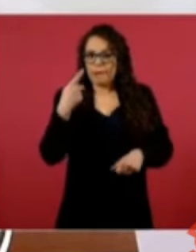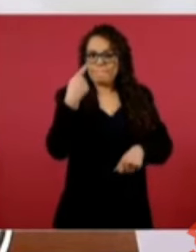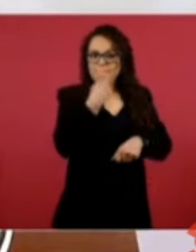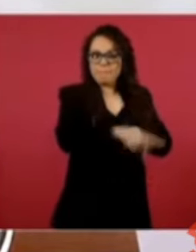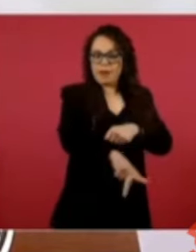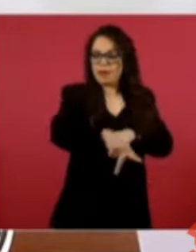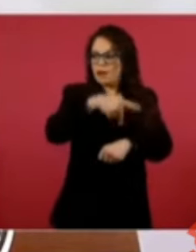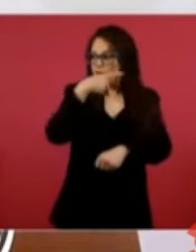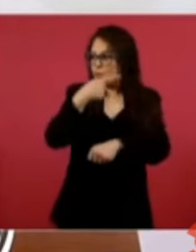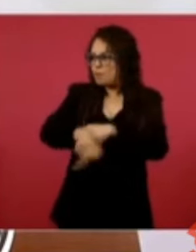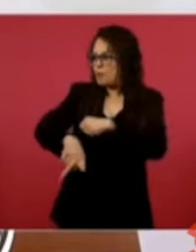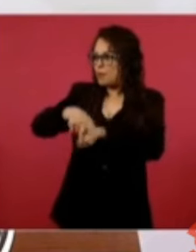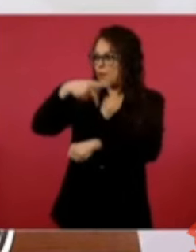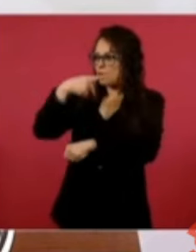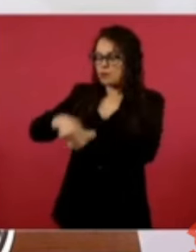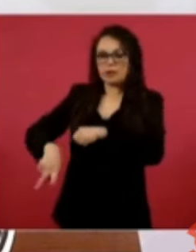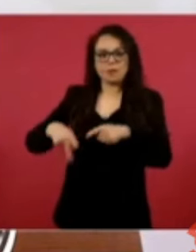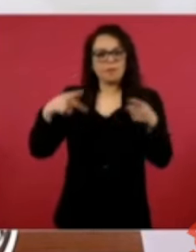servidores públicos?